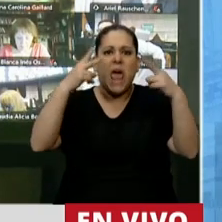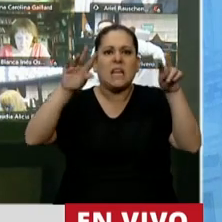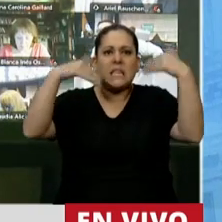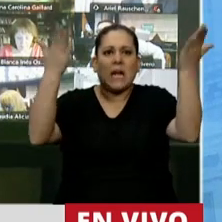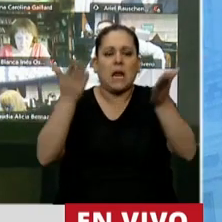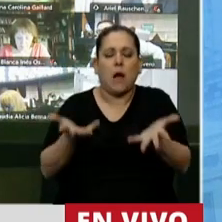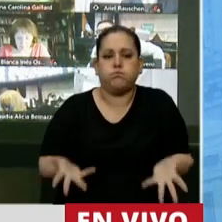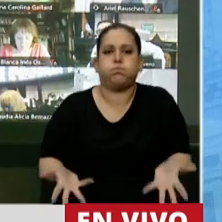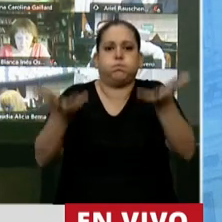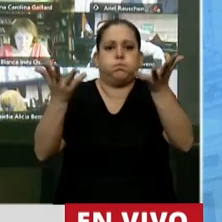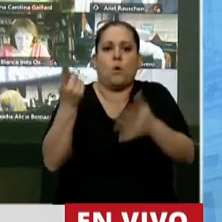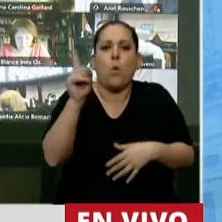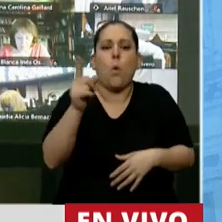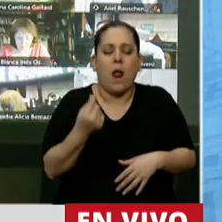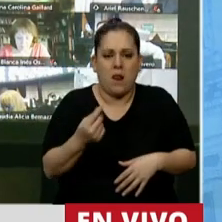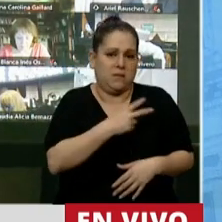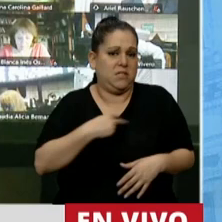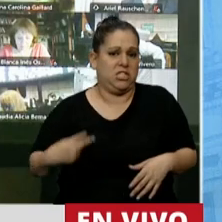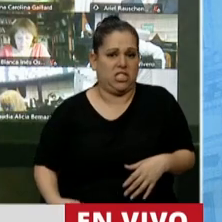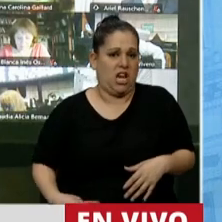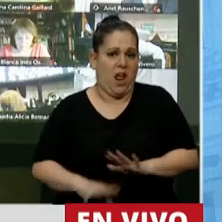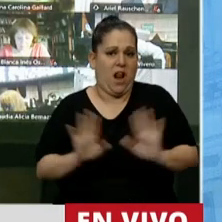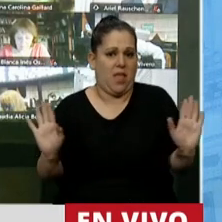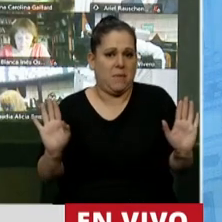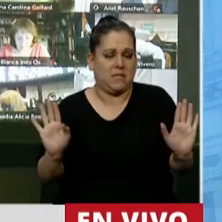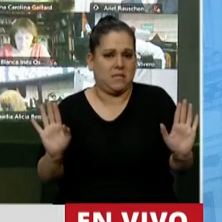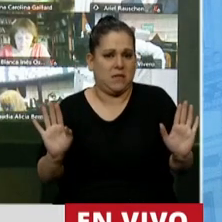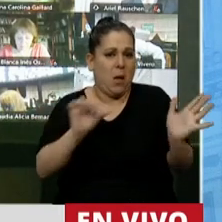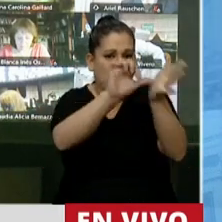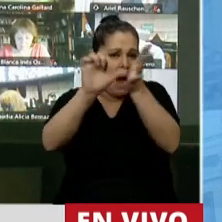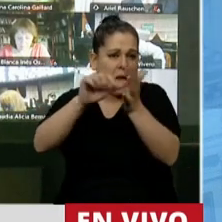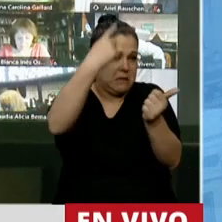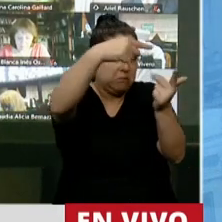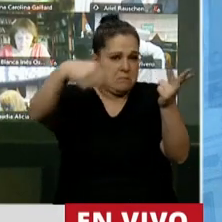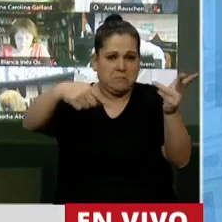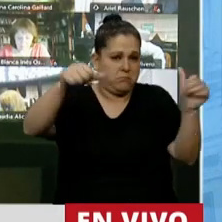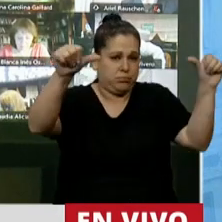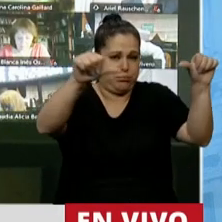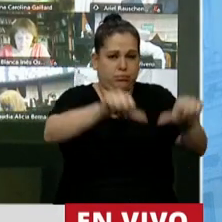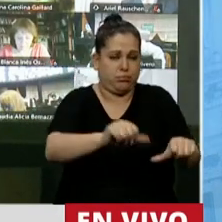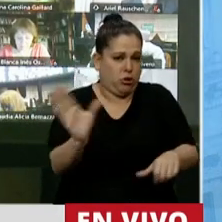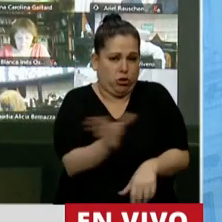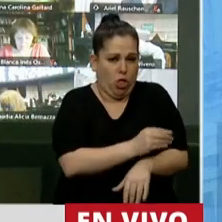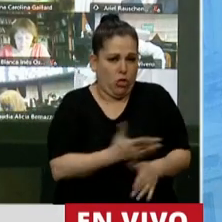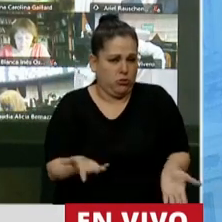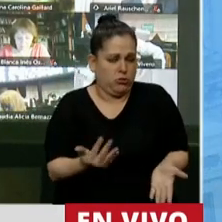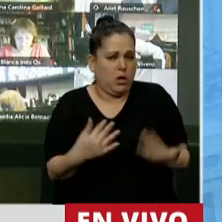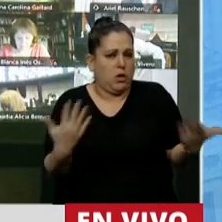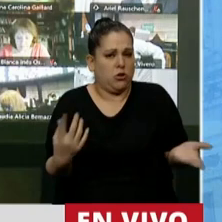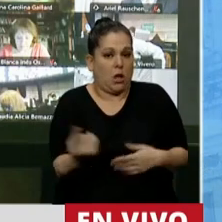China. China. El resto caemos todos. Entonces, Presidente, si nosotros,